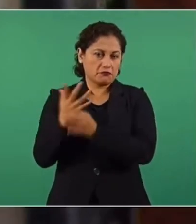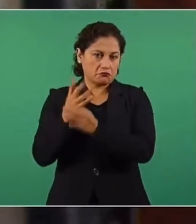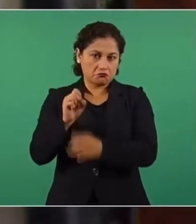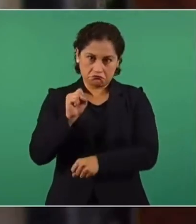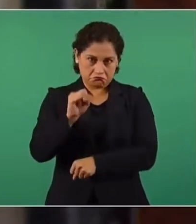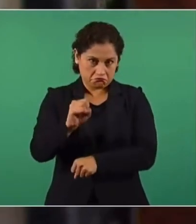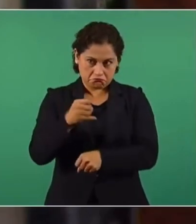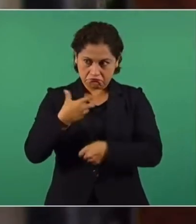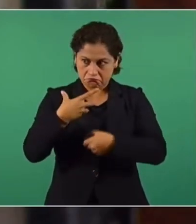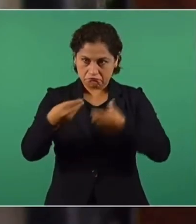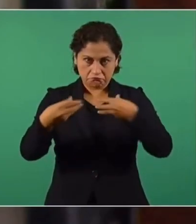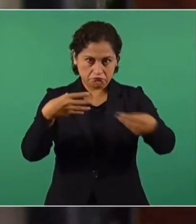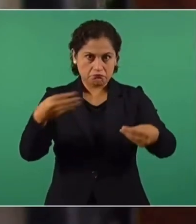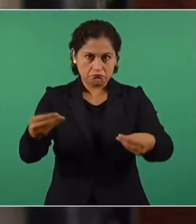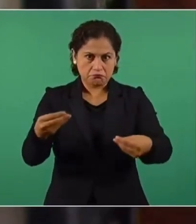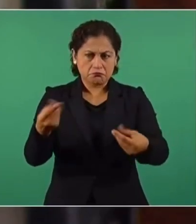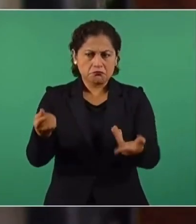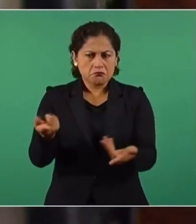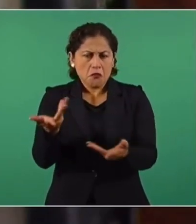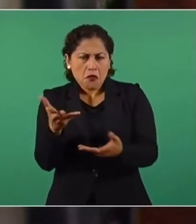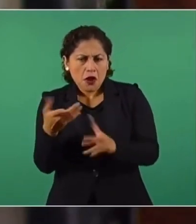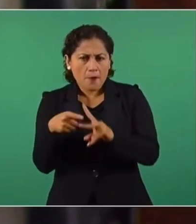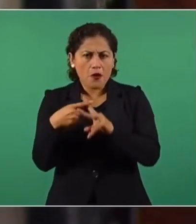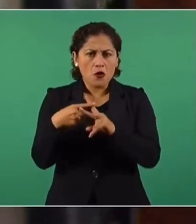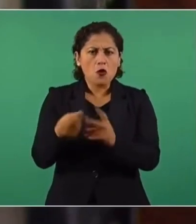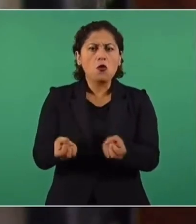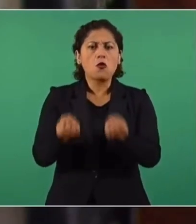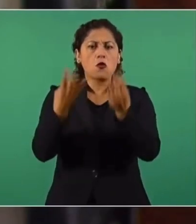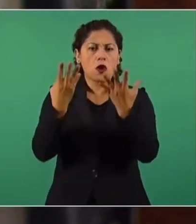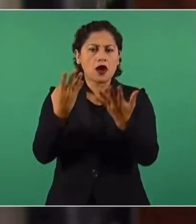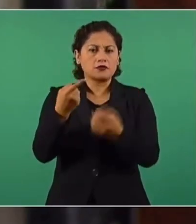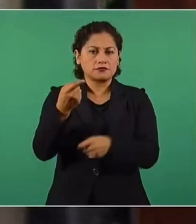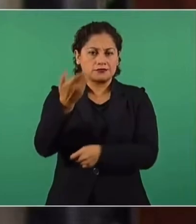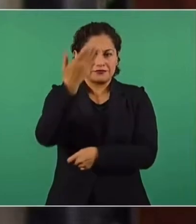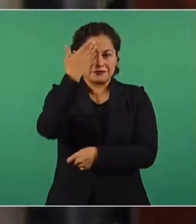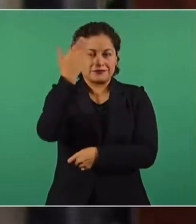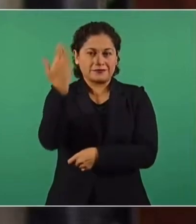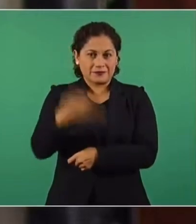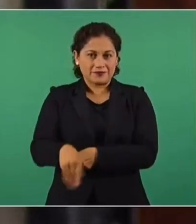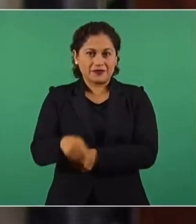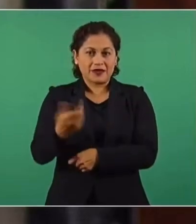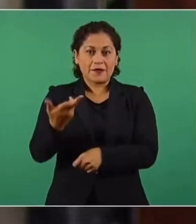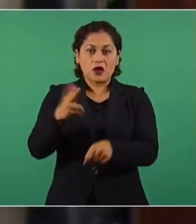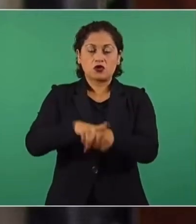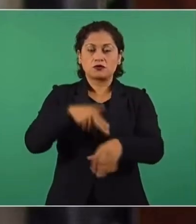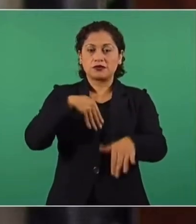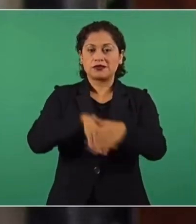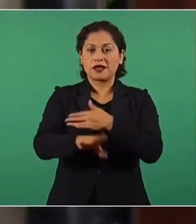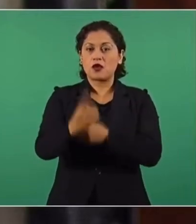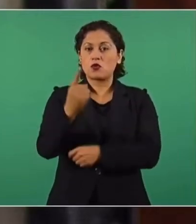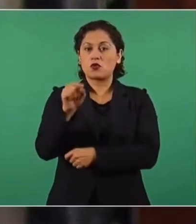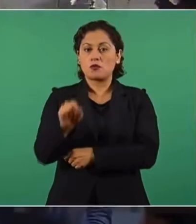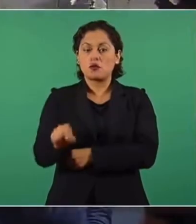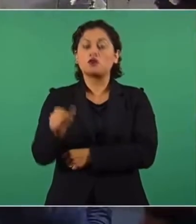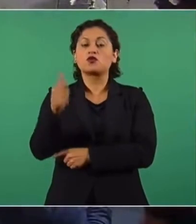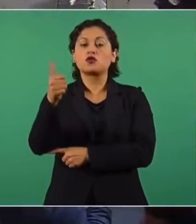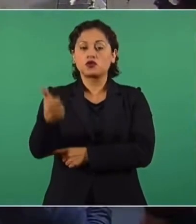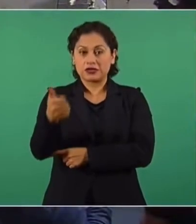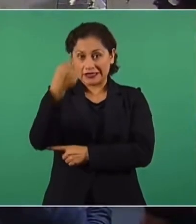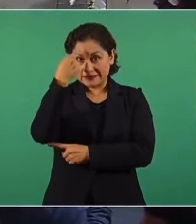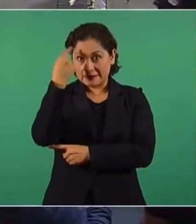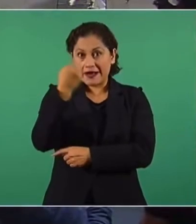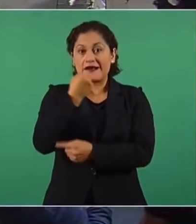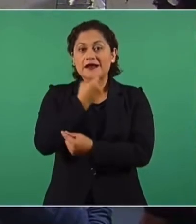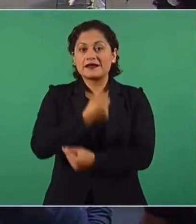Hasta ahora se tiene de las personas internadas, nos decía la Secretaría de Salud, el 1.6, que son menores de 18 años, pero hasta